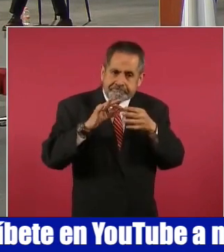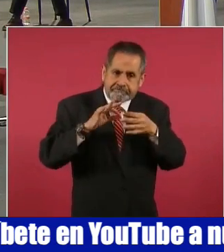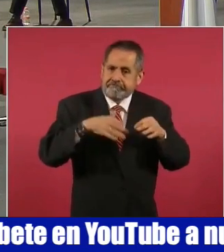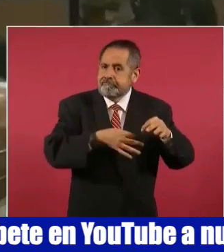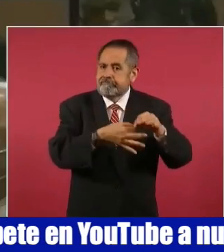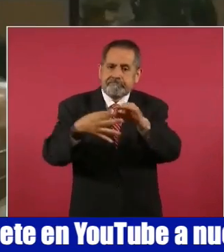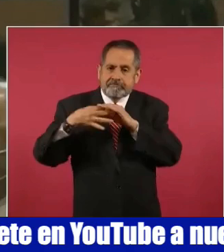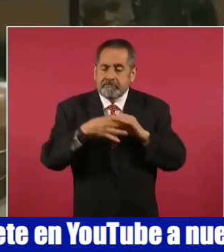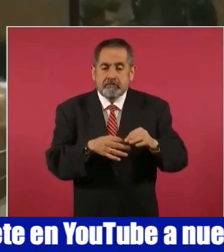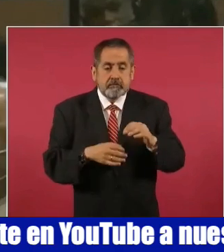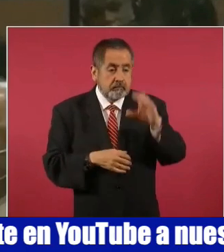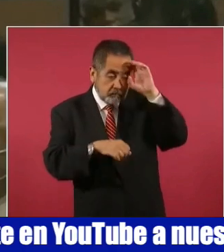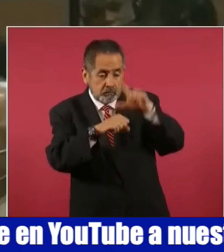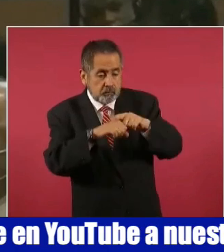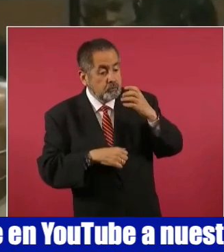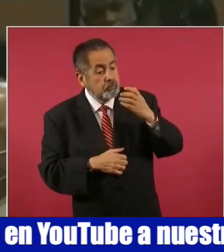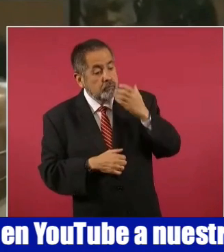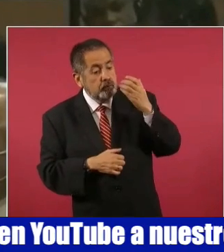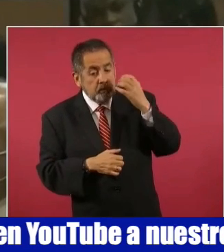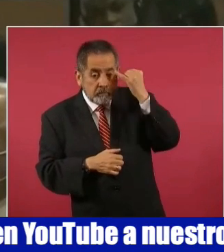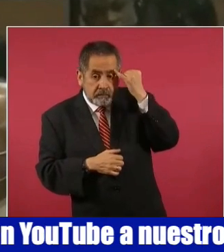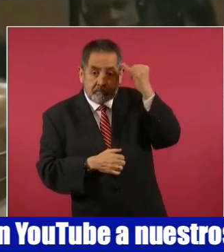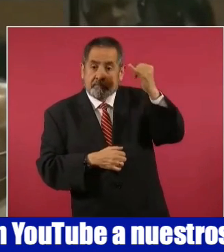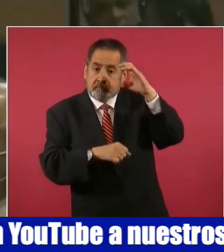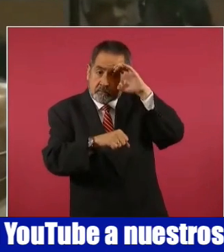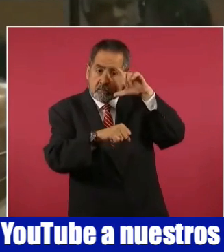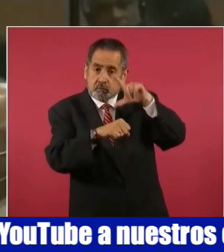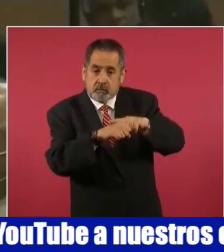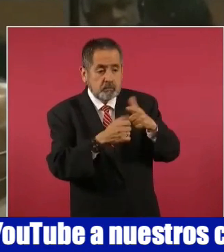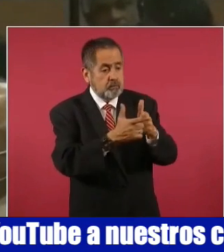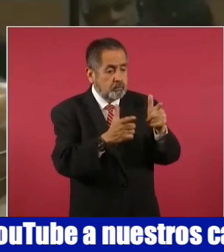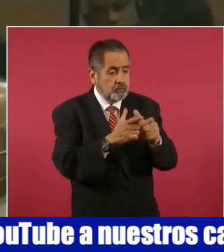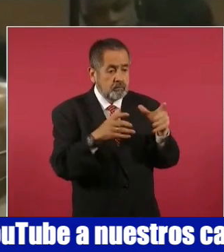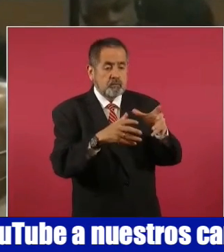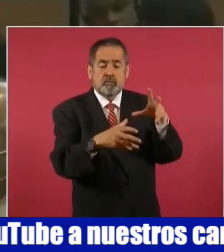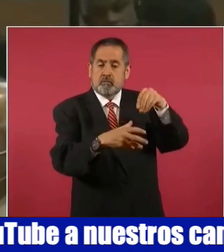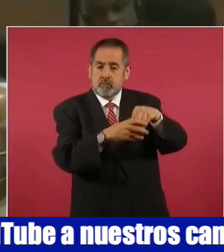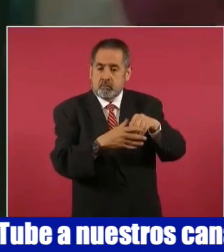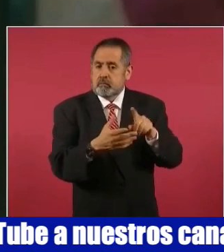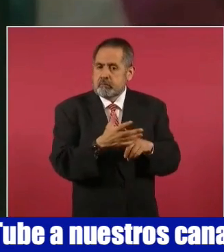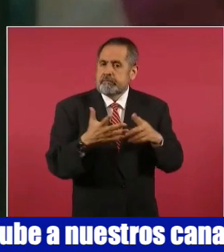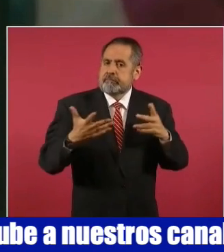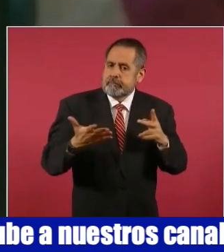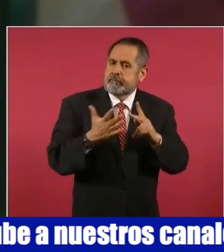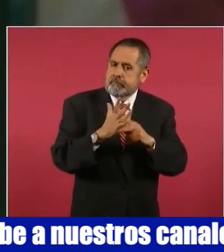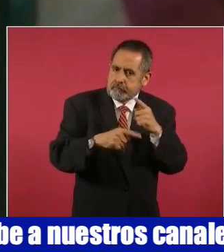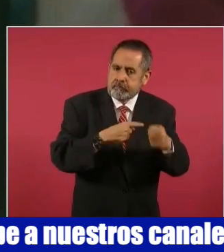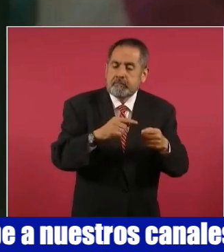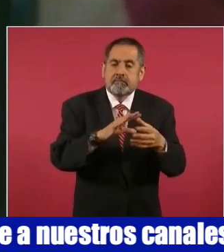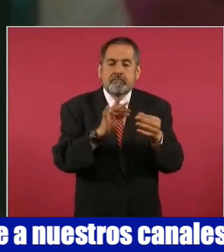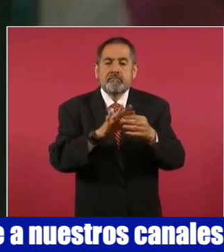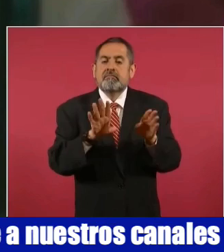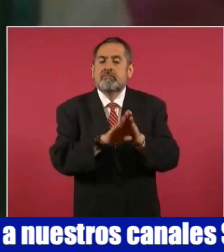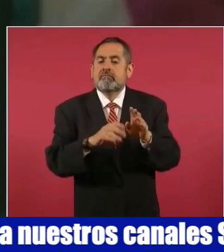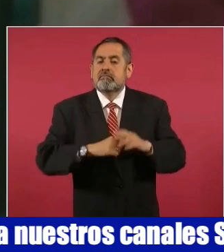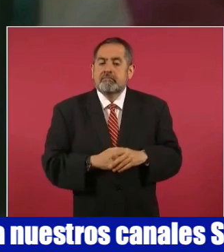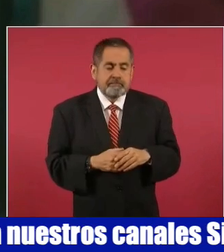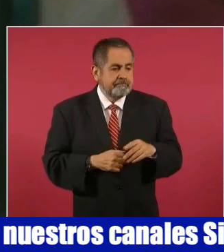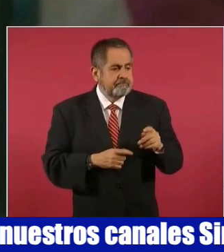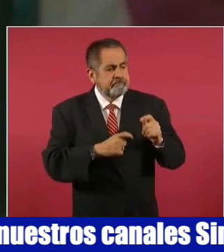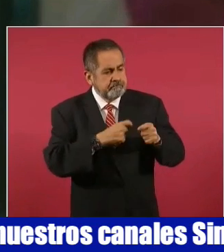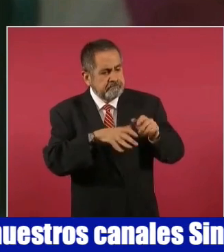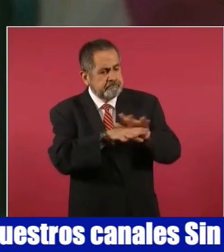conjunto de ideas o creencias de un grupo y por otro, nuevamente, abro comillas, cambios